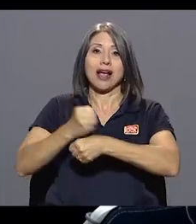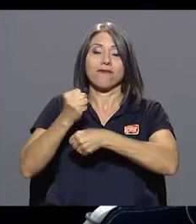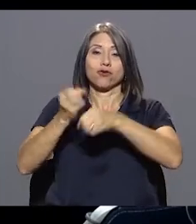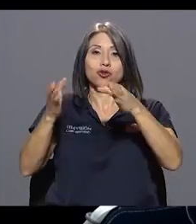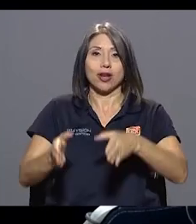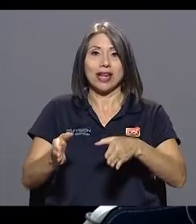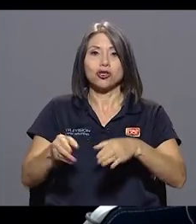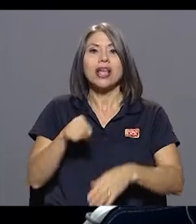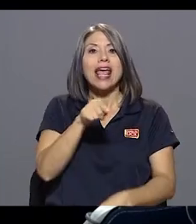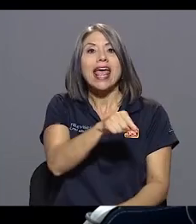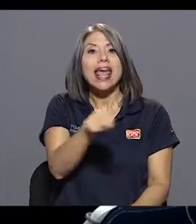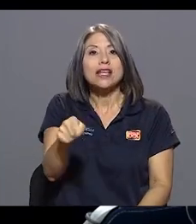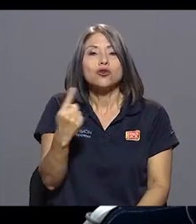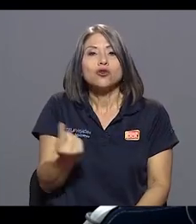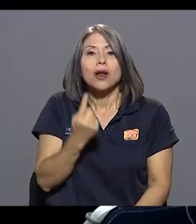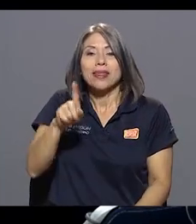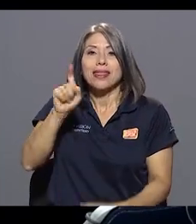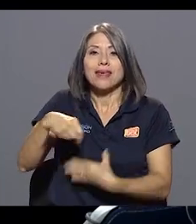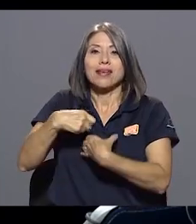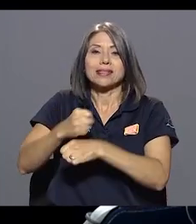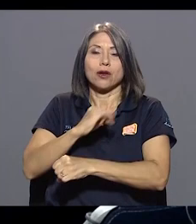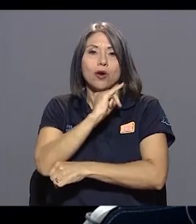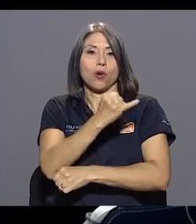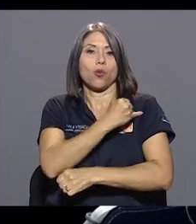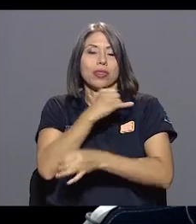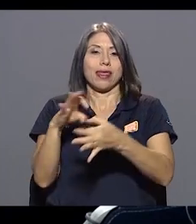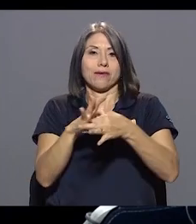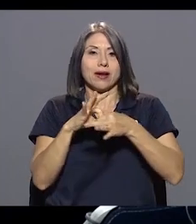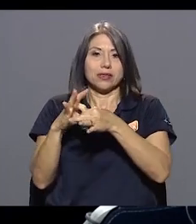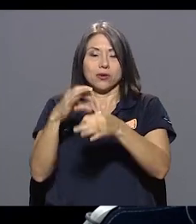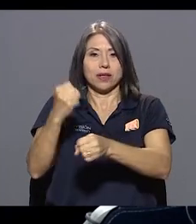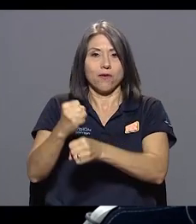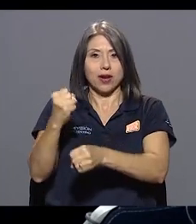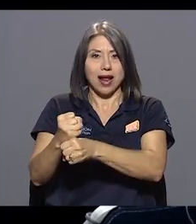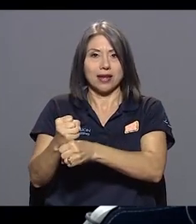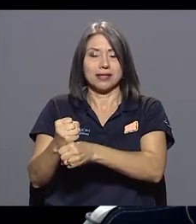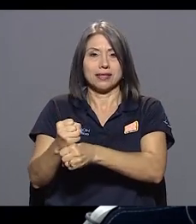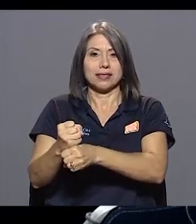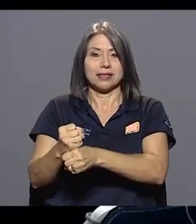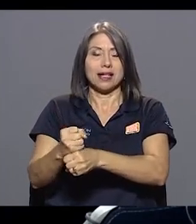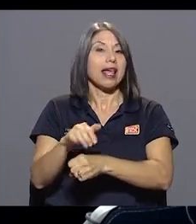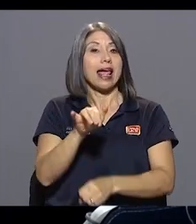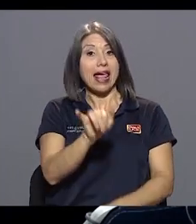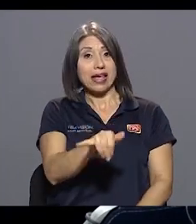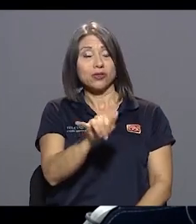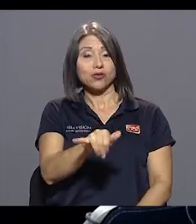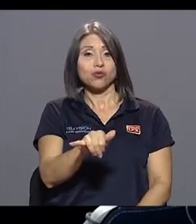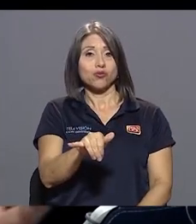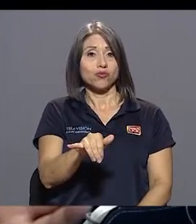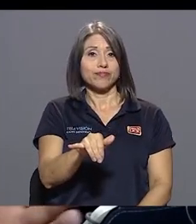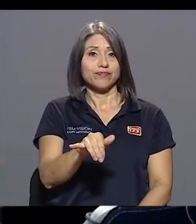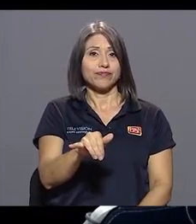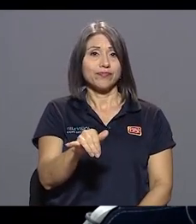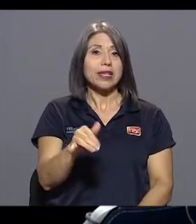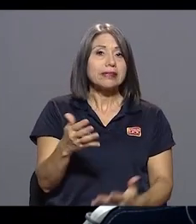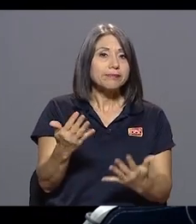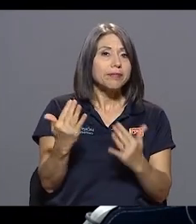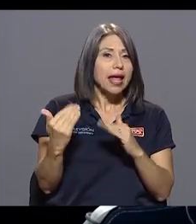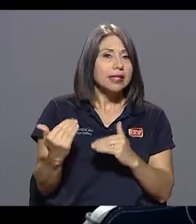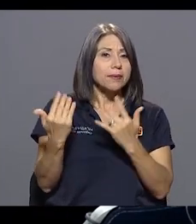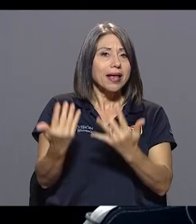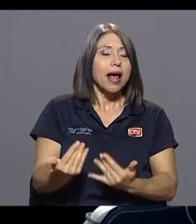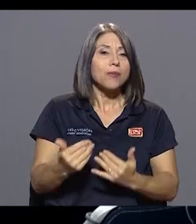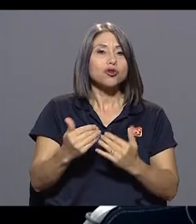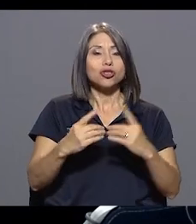competencia única y exclusivamente de la Junta de Relaciones Laborales. Y eso, pues, esperamos dialogar.